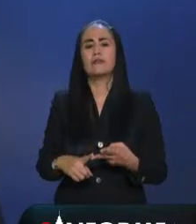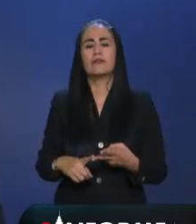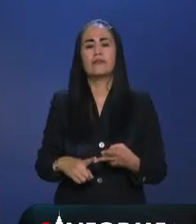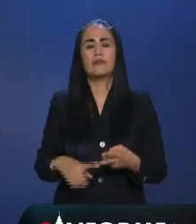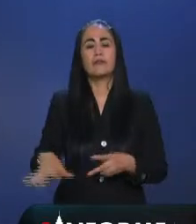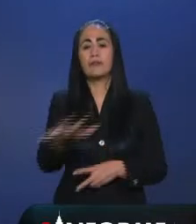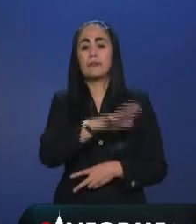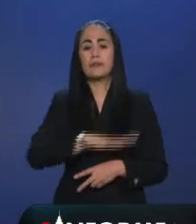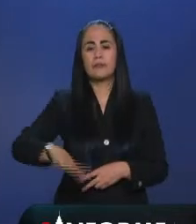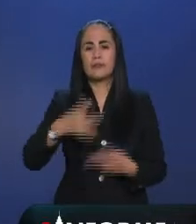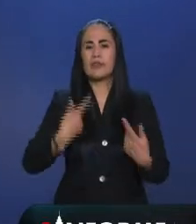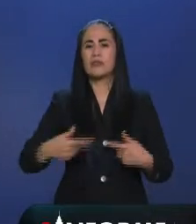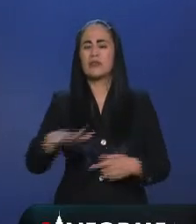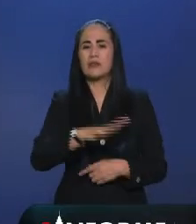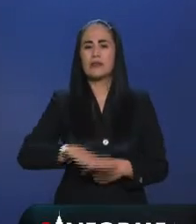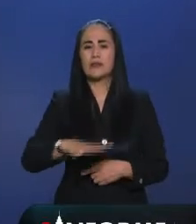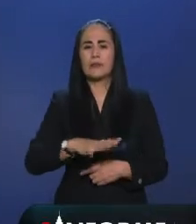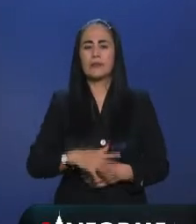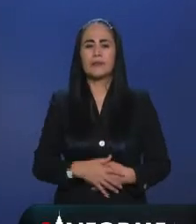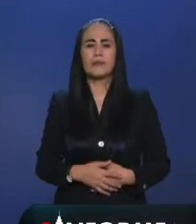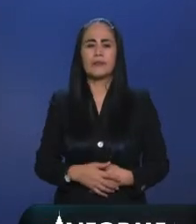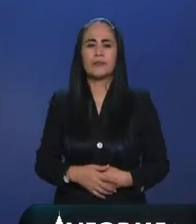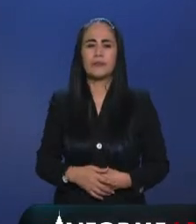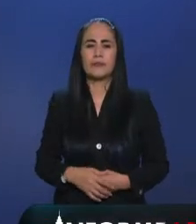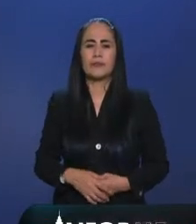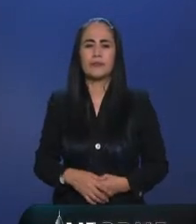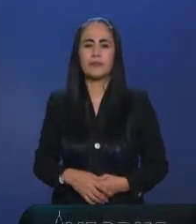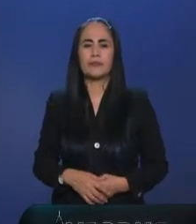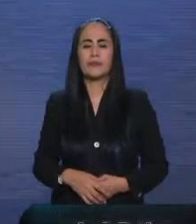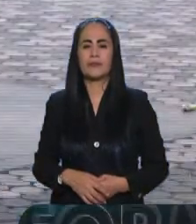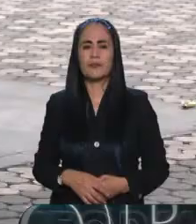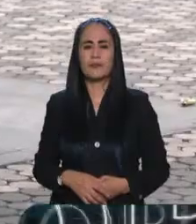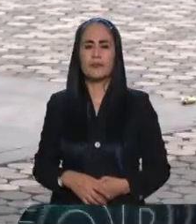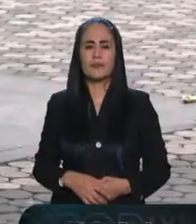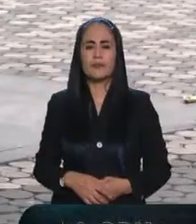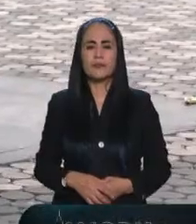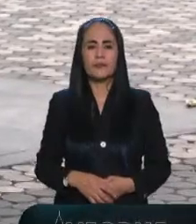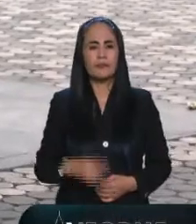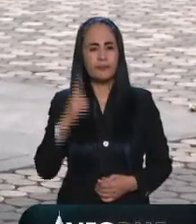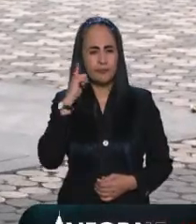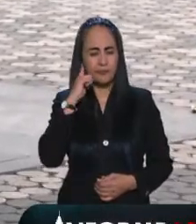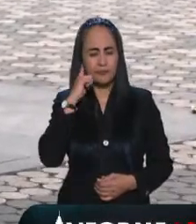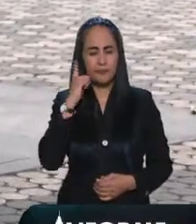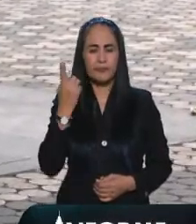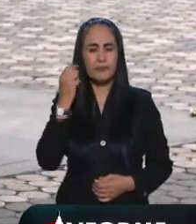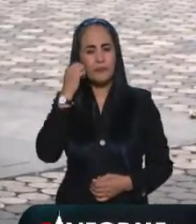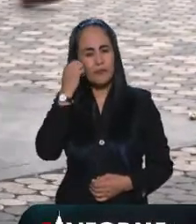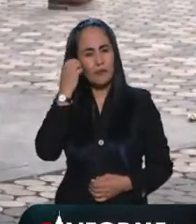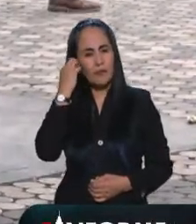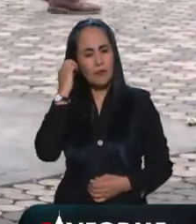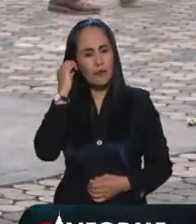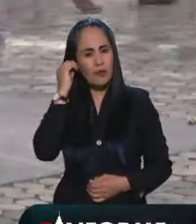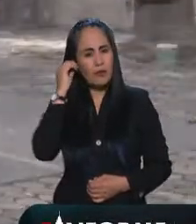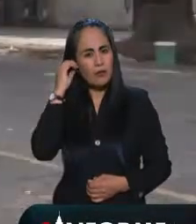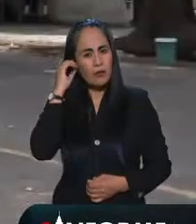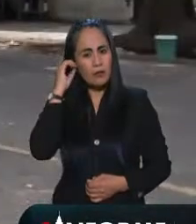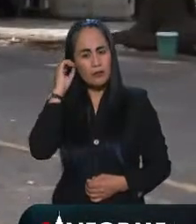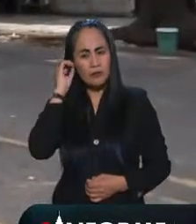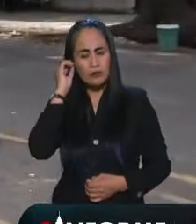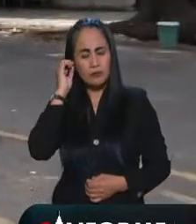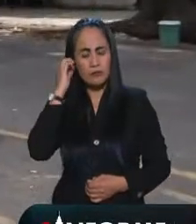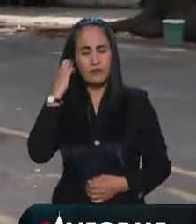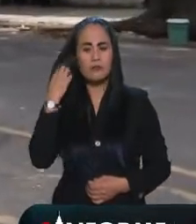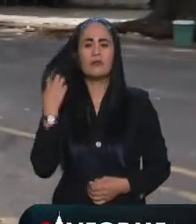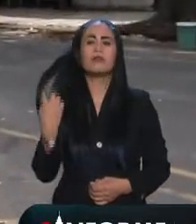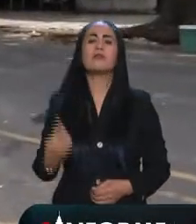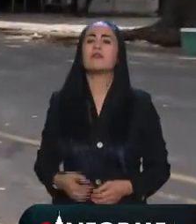esta tarde y también algo que noté a Sol Juan fue que muchas cuentas de noticiarios como lo que le dije también